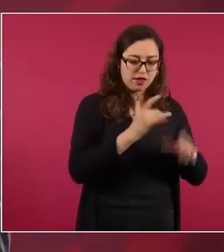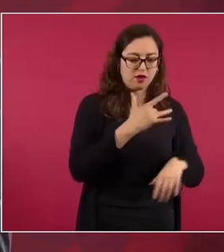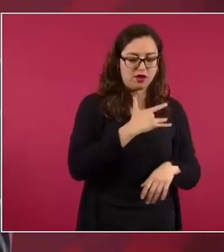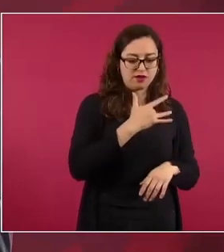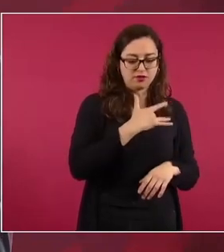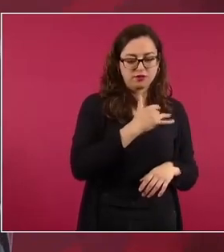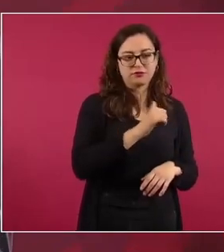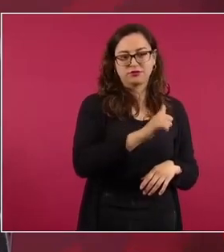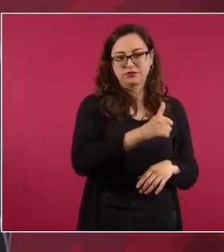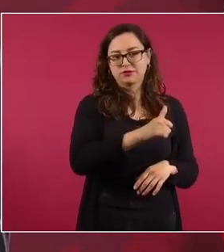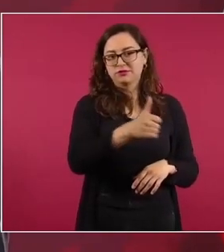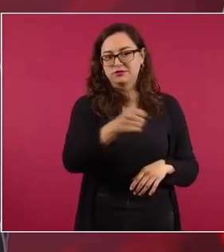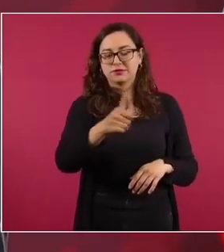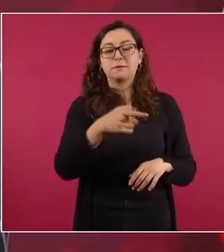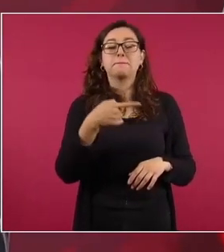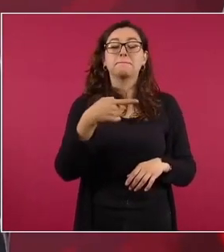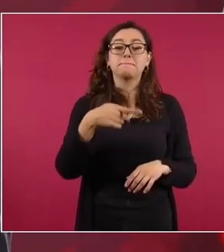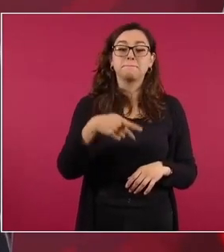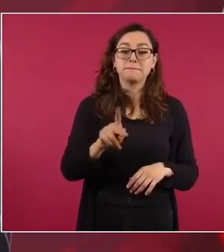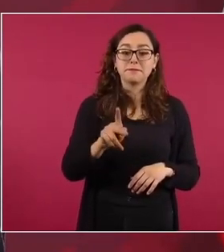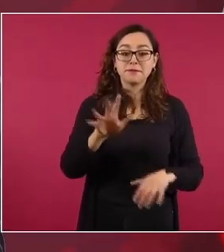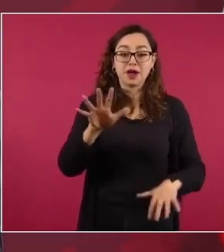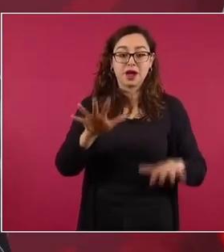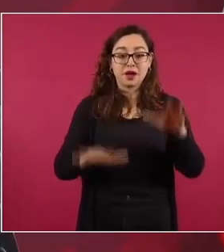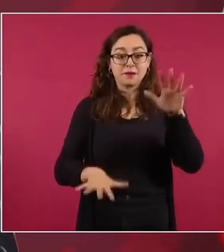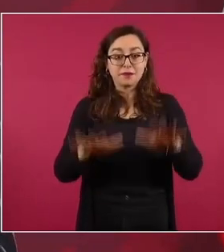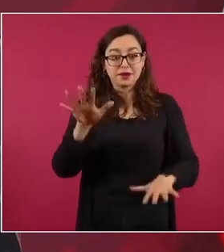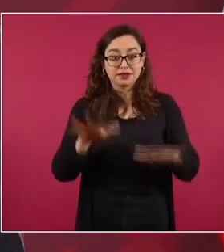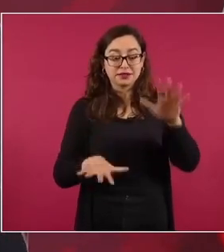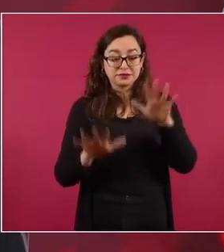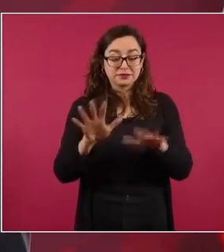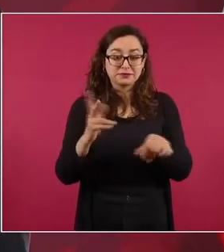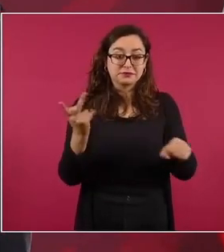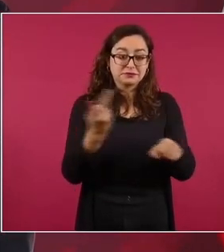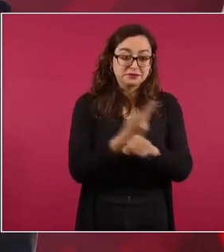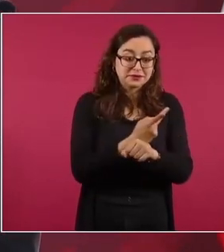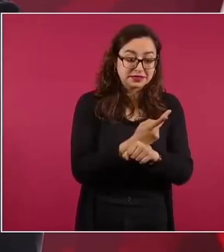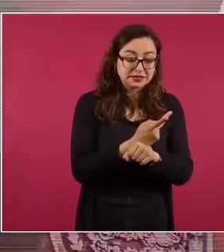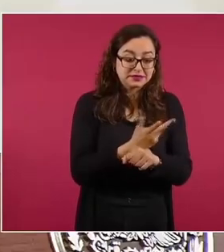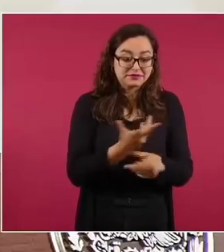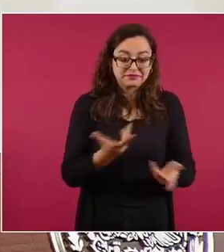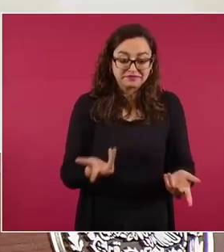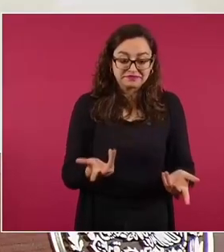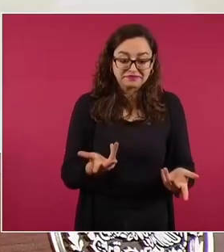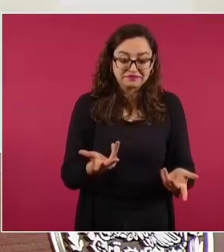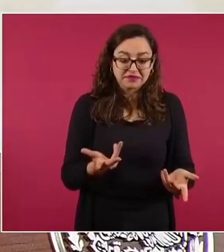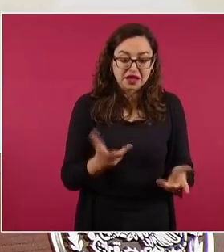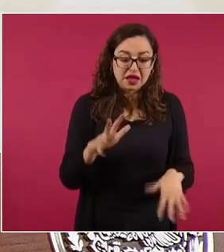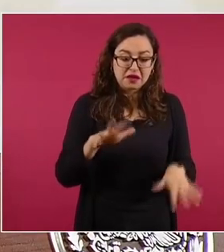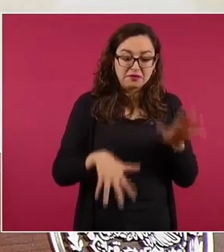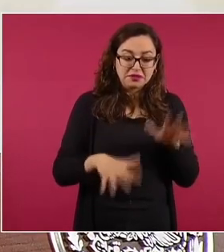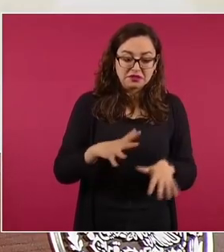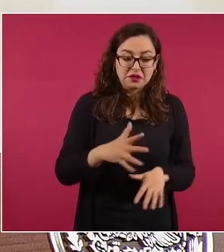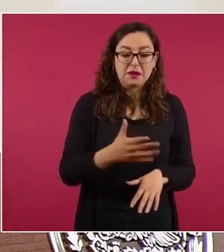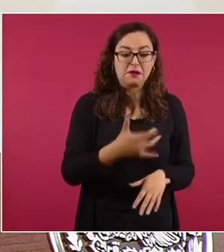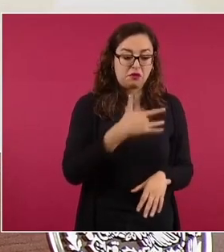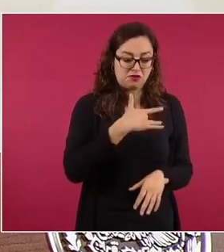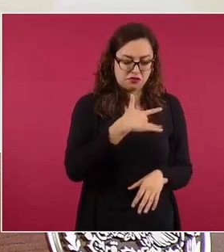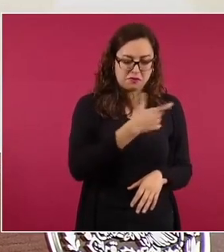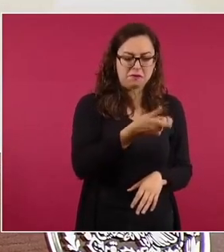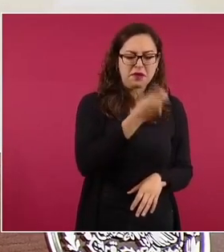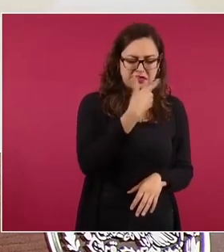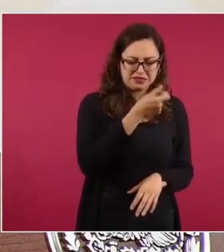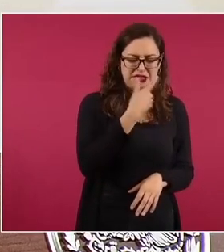Pero a veces lo que uno tiene que tomar para no morirse del corazón, para que no le dé un